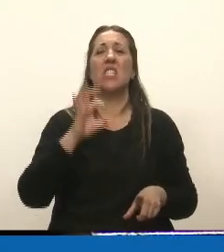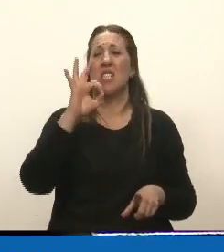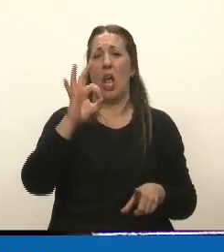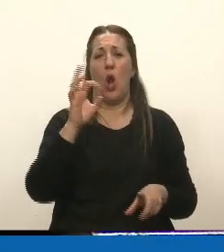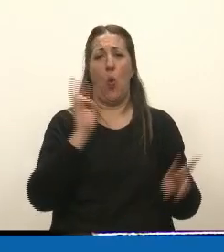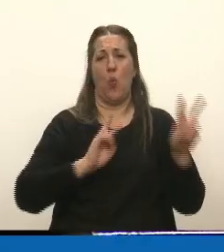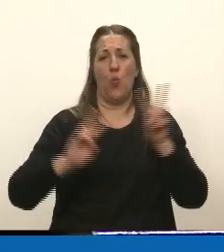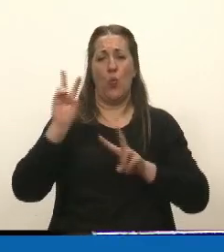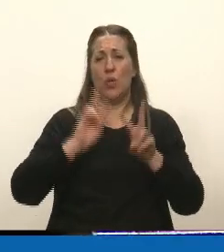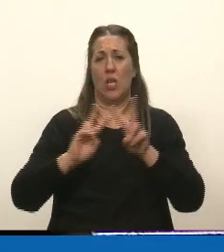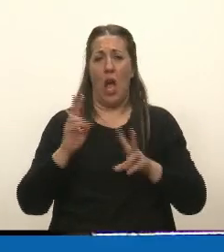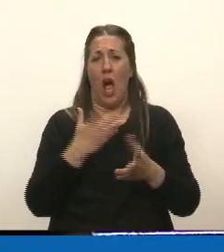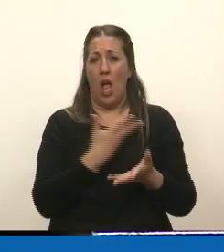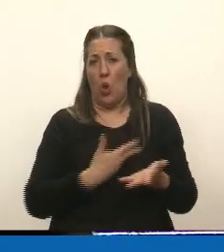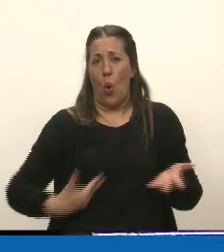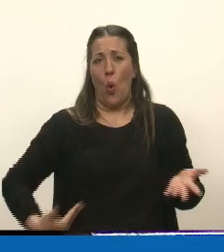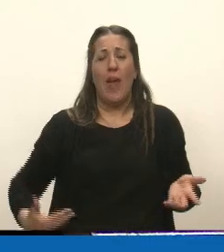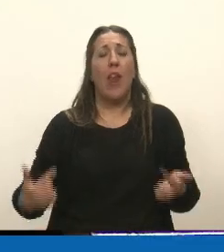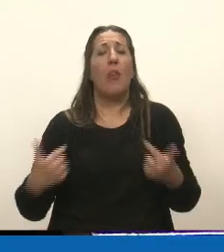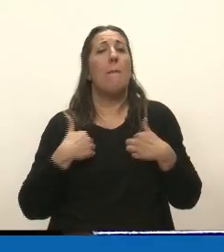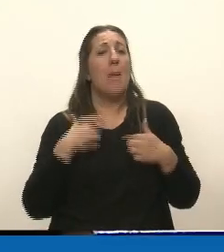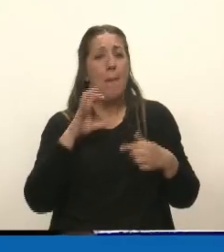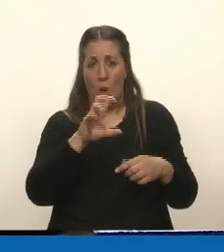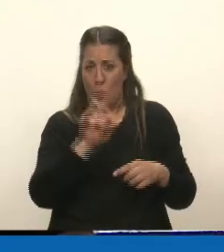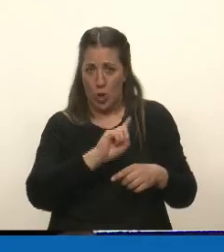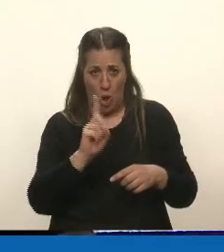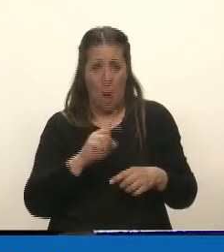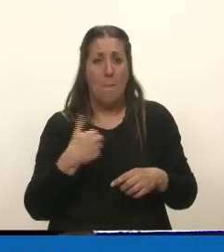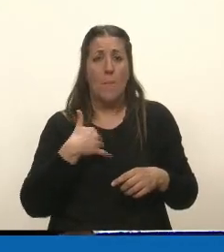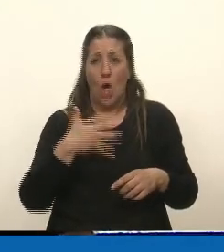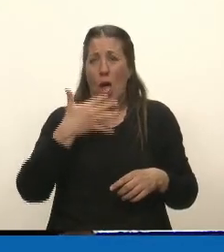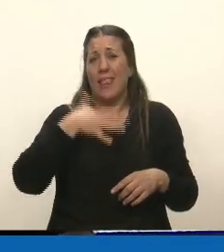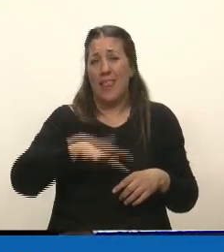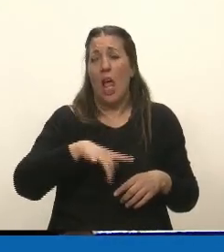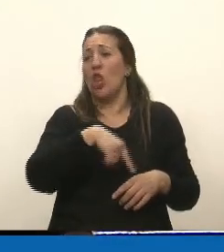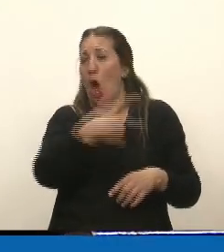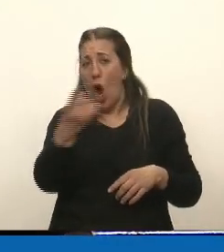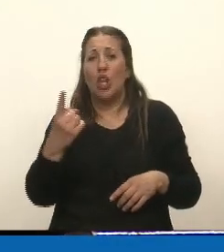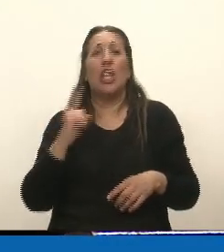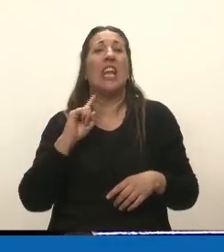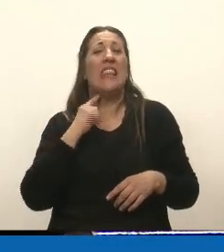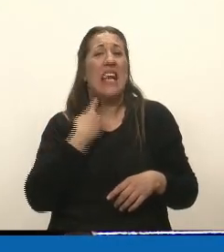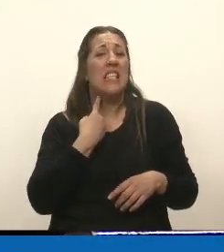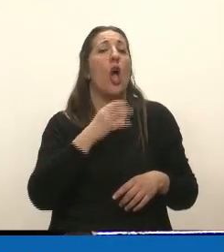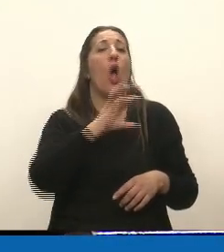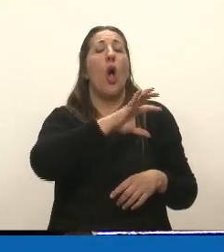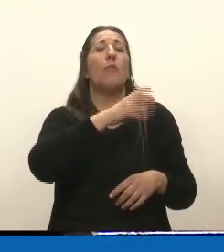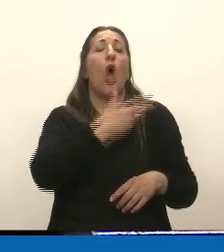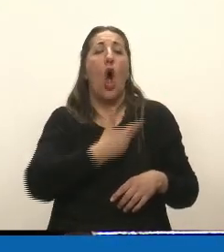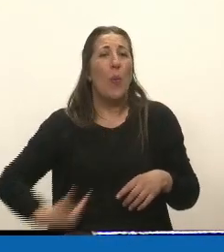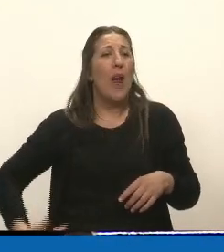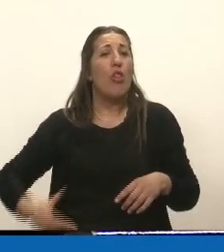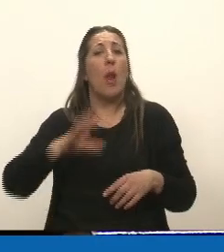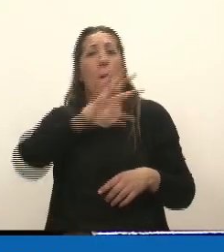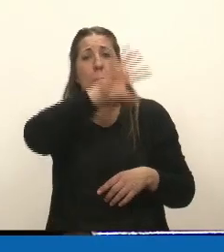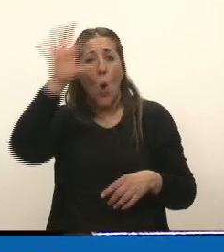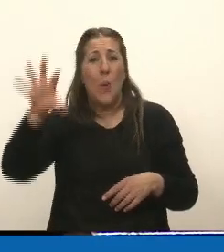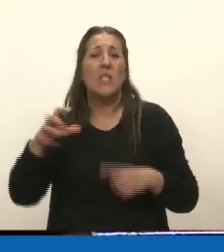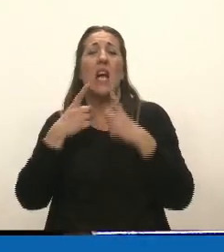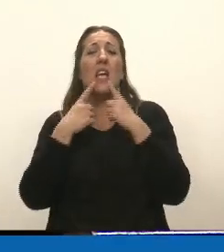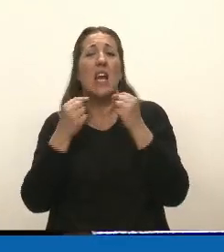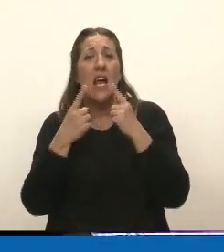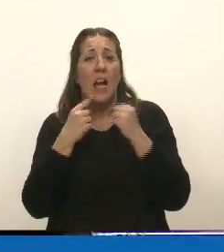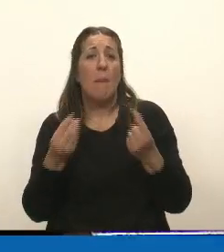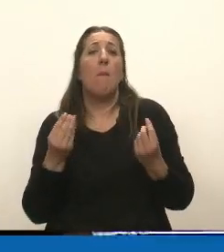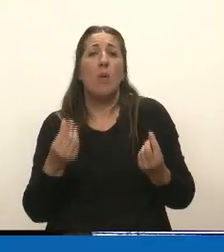y no es justamente mi provincia, pero puedo entender a los 13 gobernadores que hacen este reclamo, porque también quieren sanear